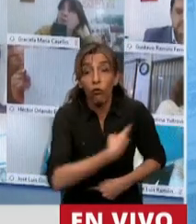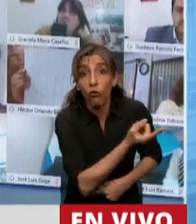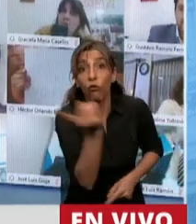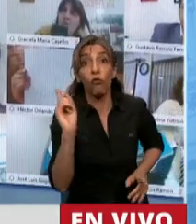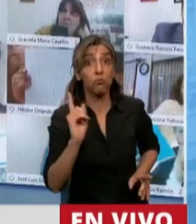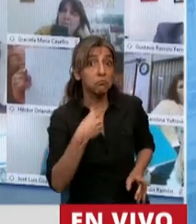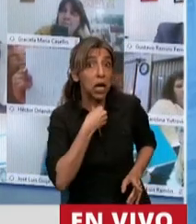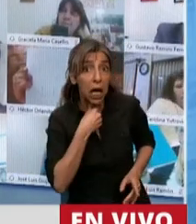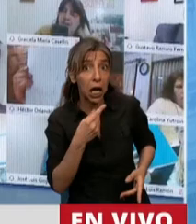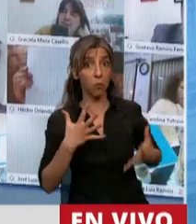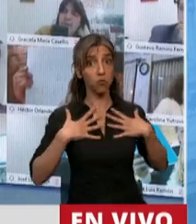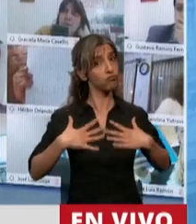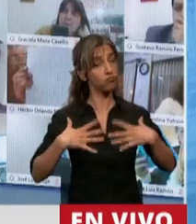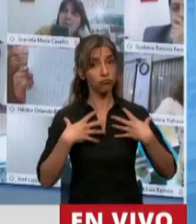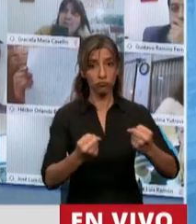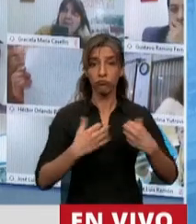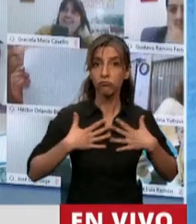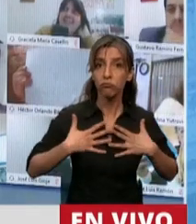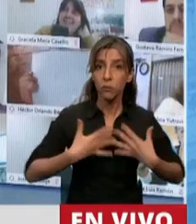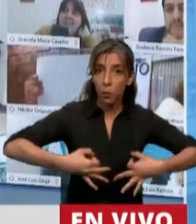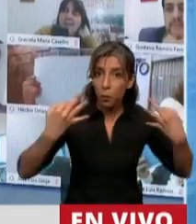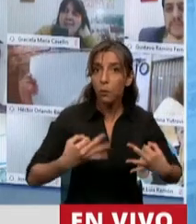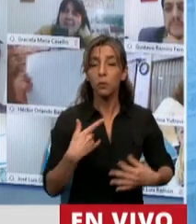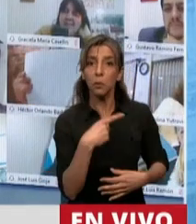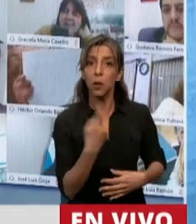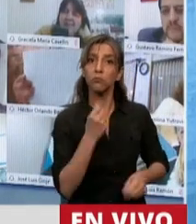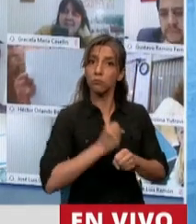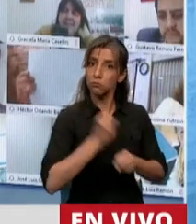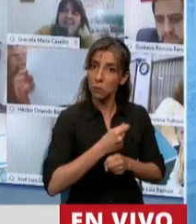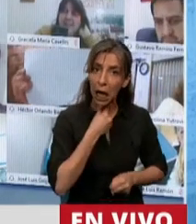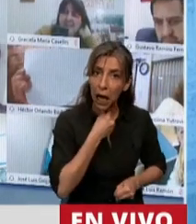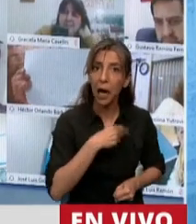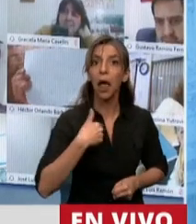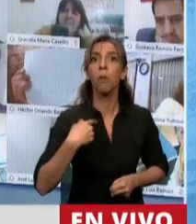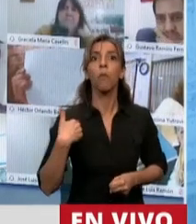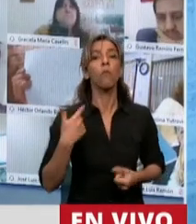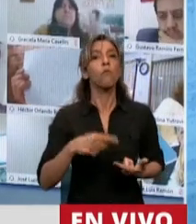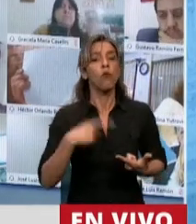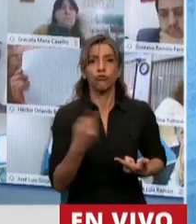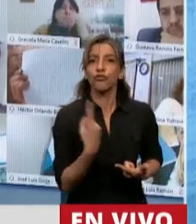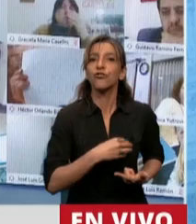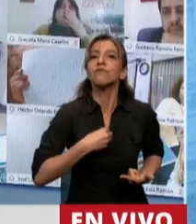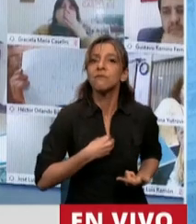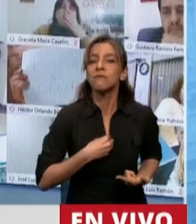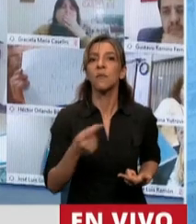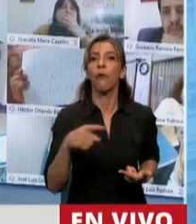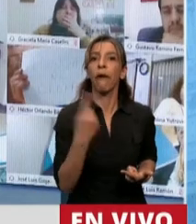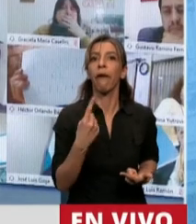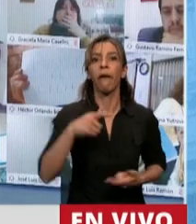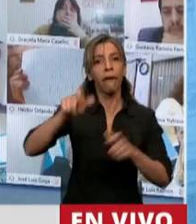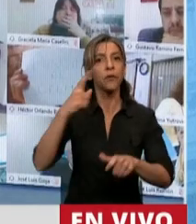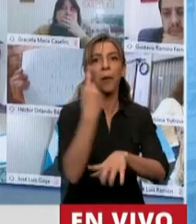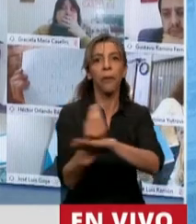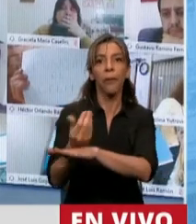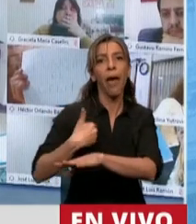los que estamos sanos, los que queremos cumplir con nuestra función, los que sentimos que le debemos algo a los argentinos,